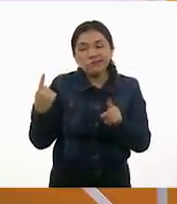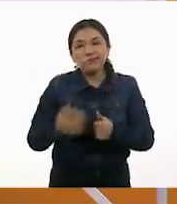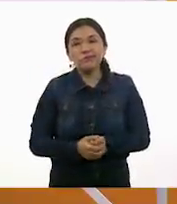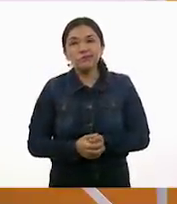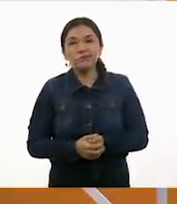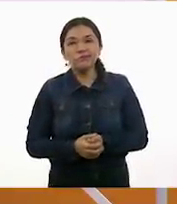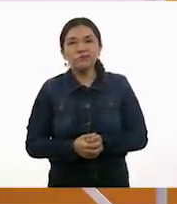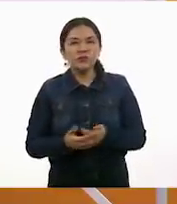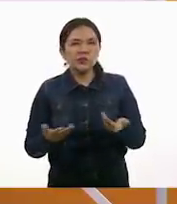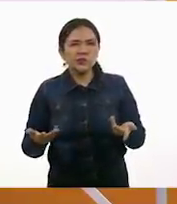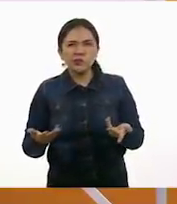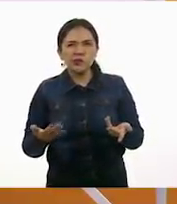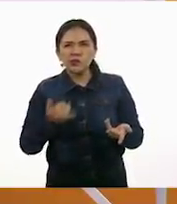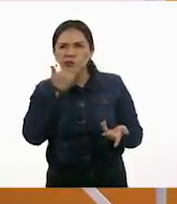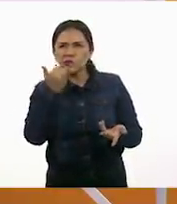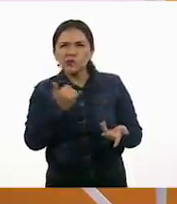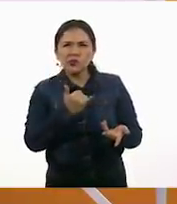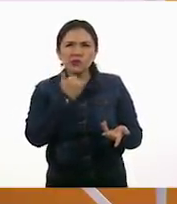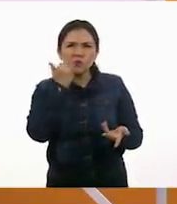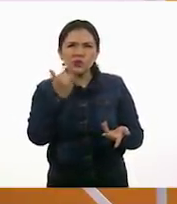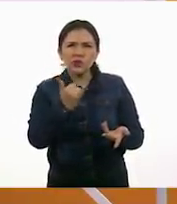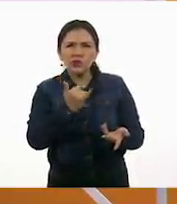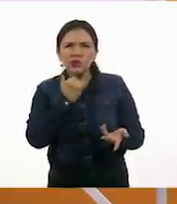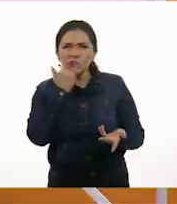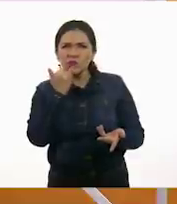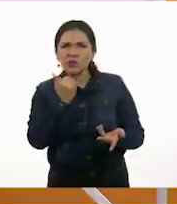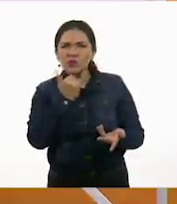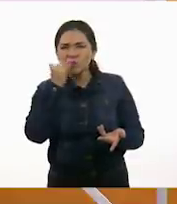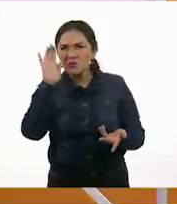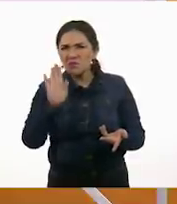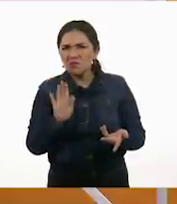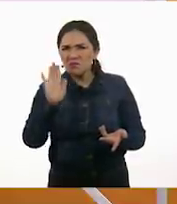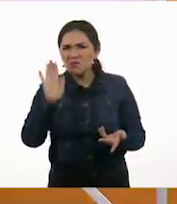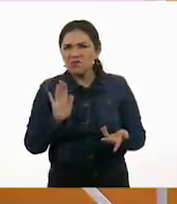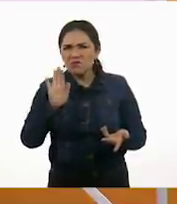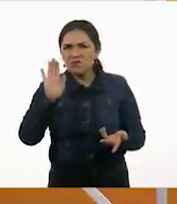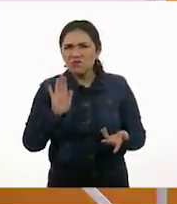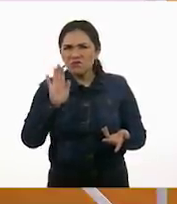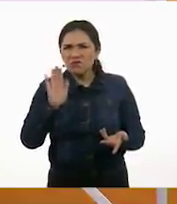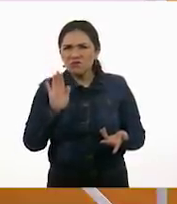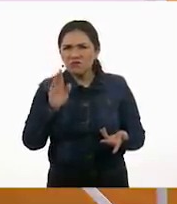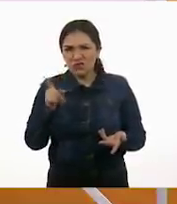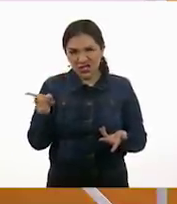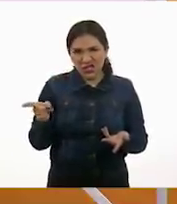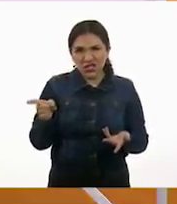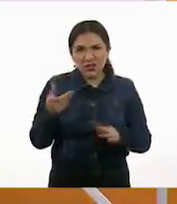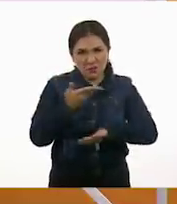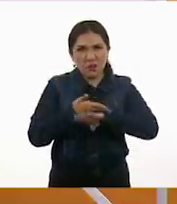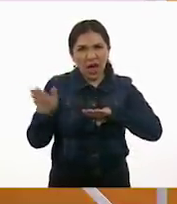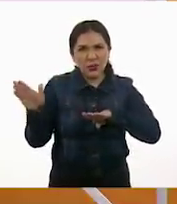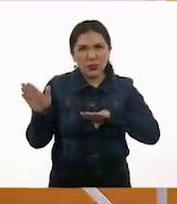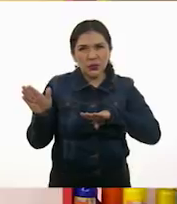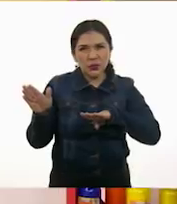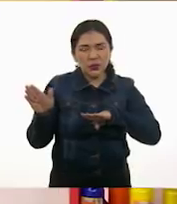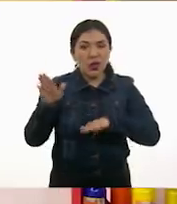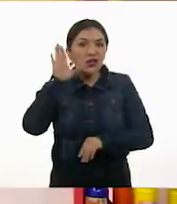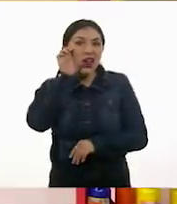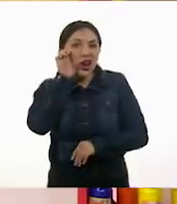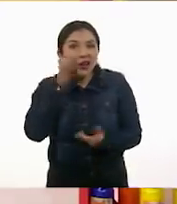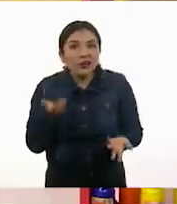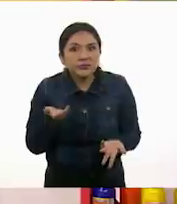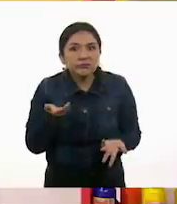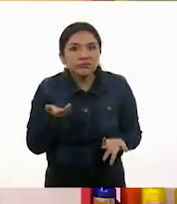Y será... ¿Será este? Será la blanca, la naranja.